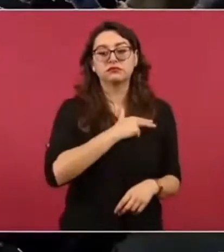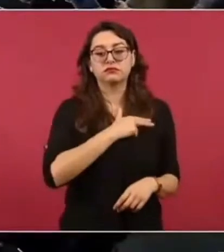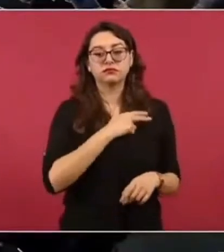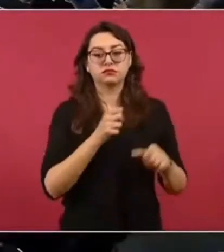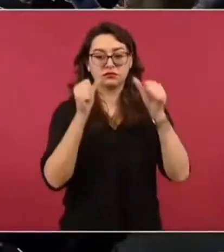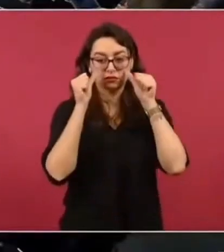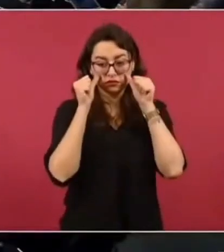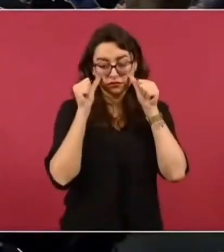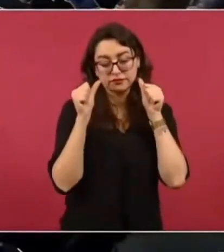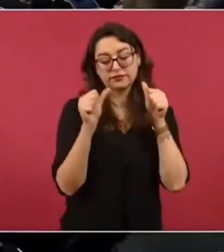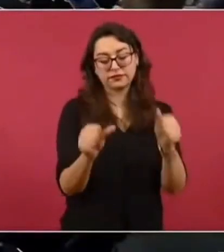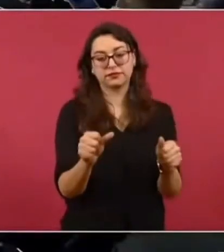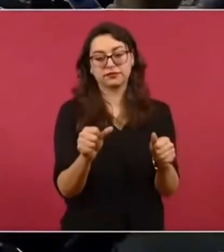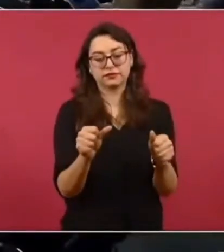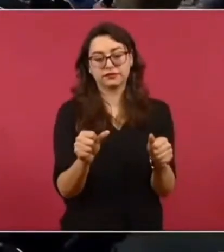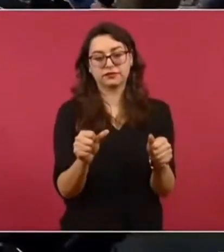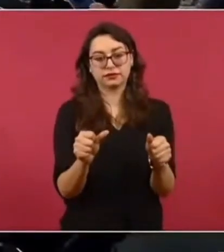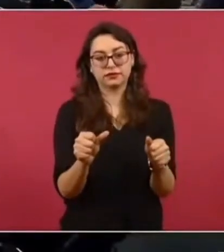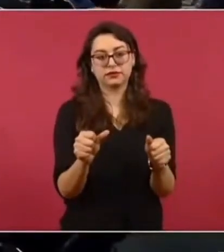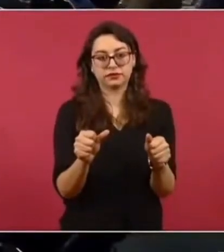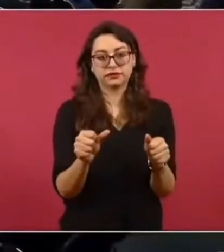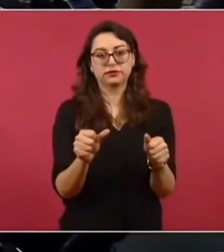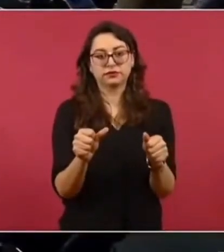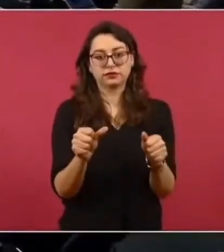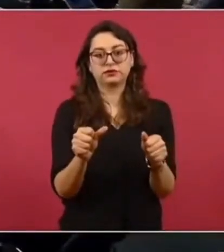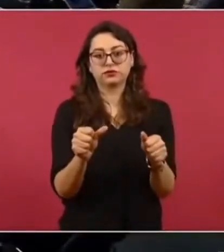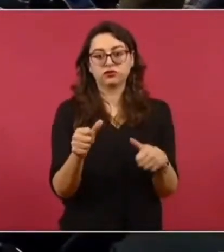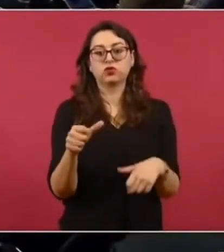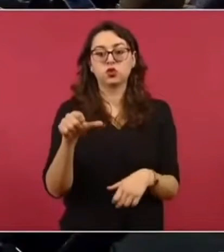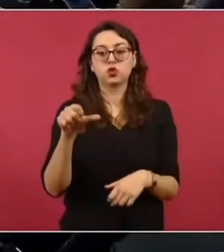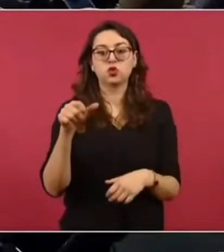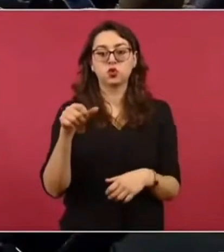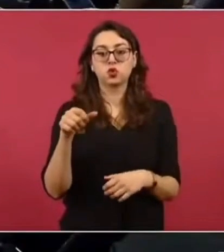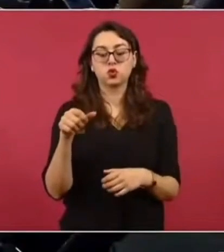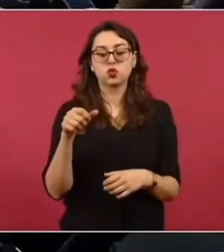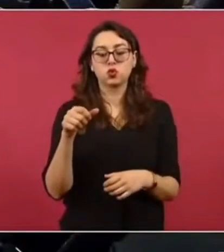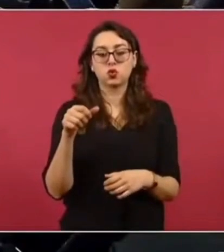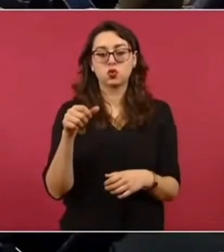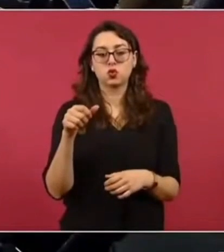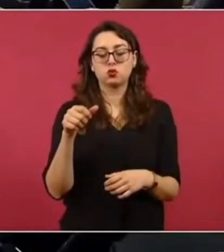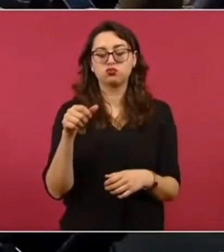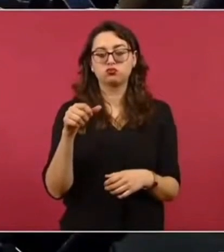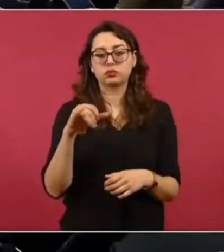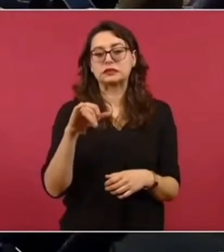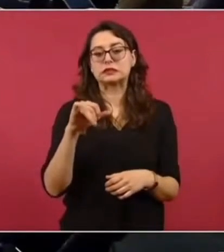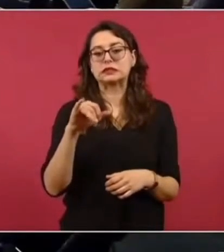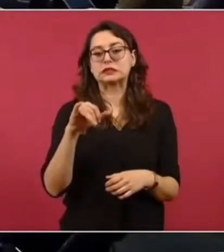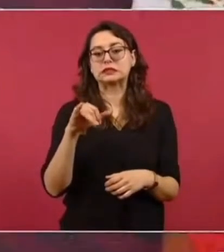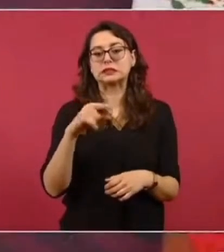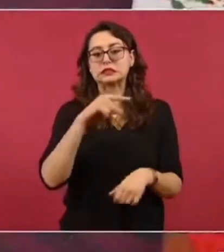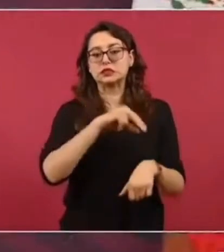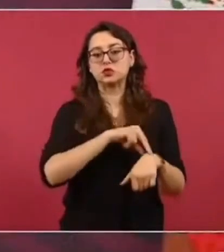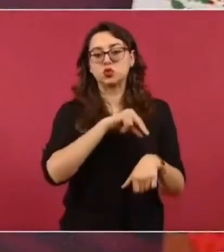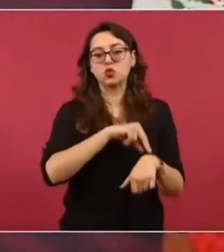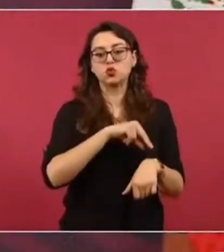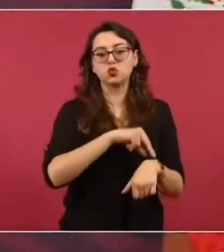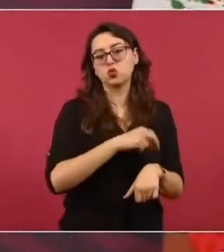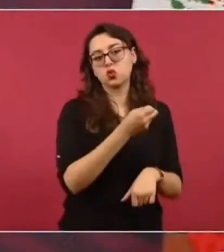sé, pero sí voy a tener una reunión con los médicos